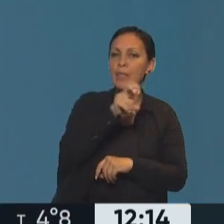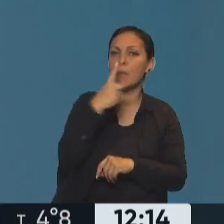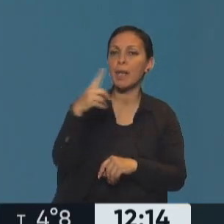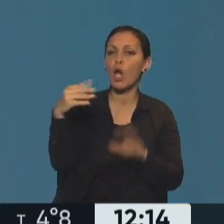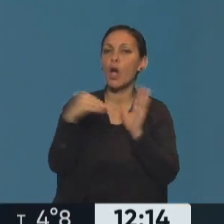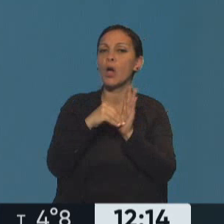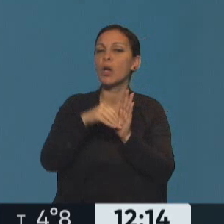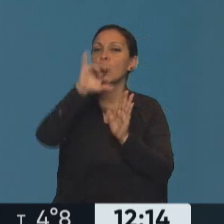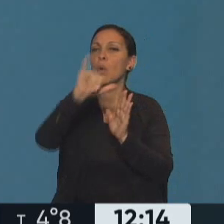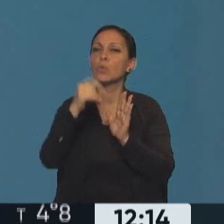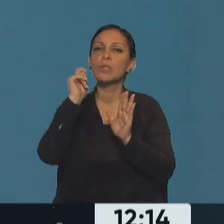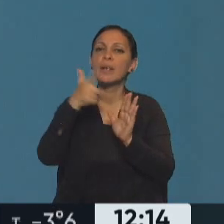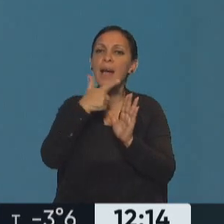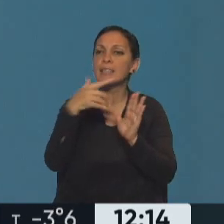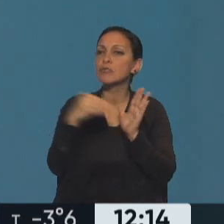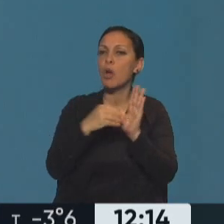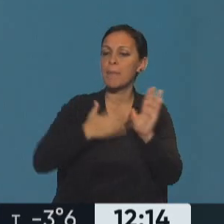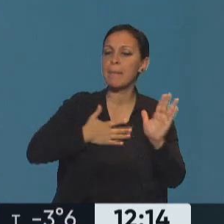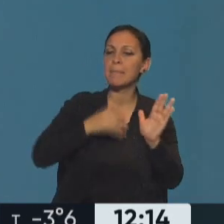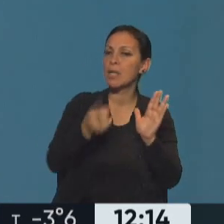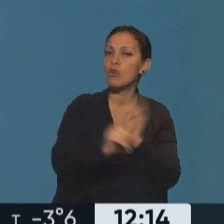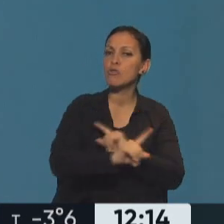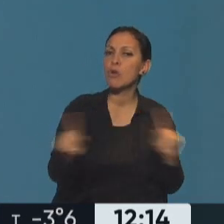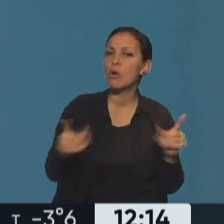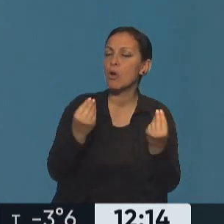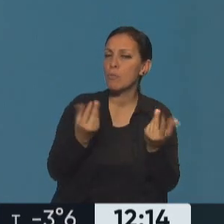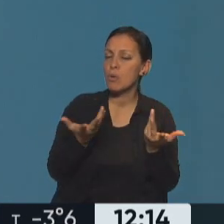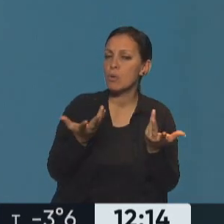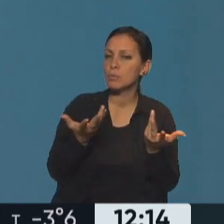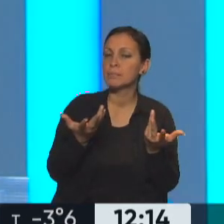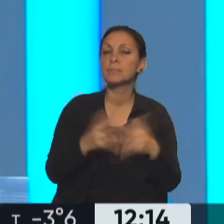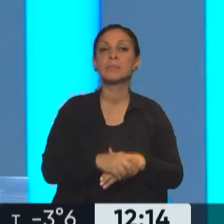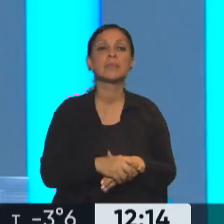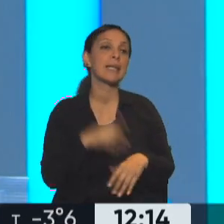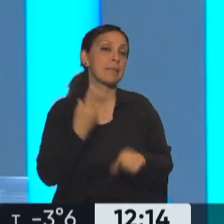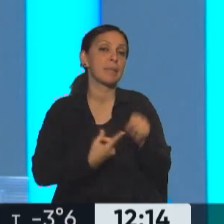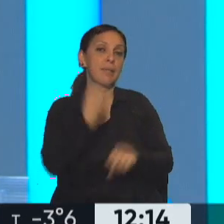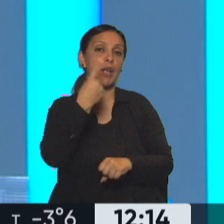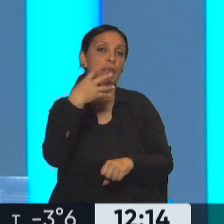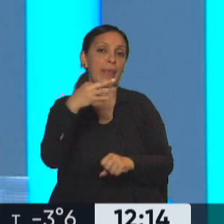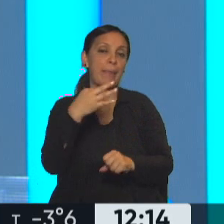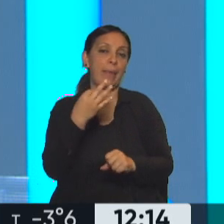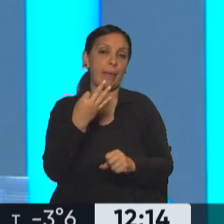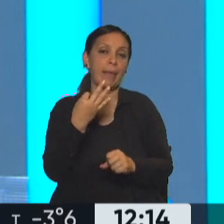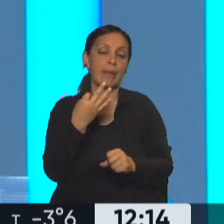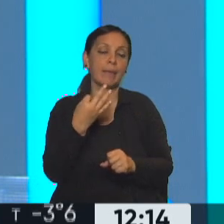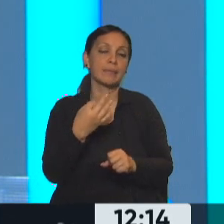su nombre, va al servicio a nombre del titular de ese inmueble? En principio debería pedir pasar el